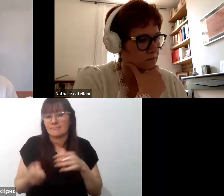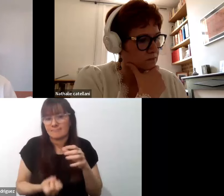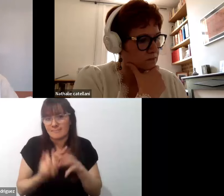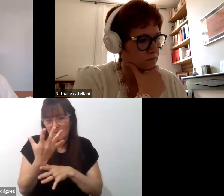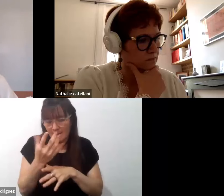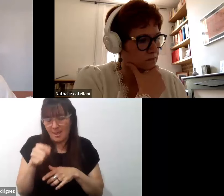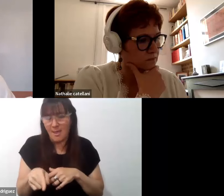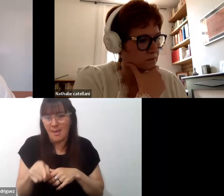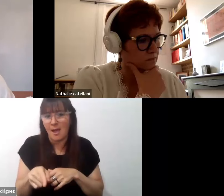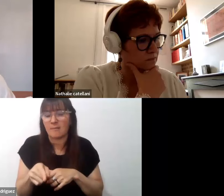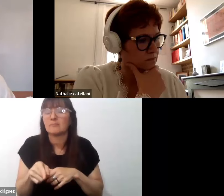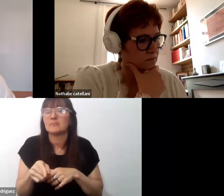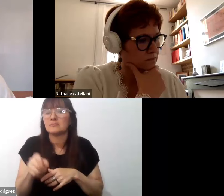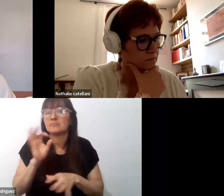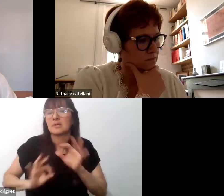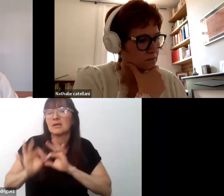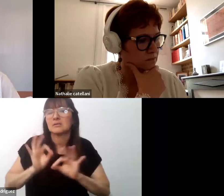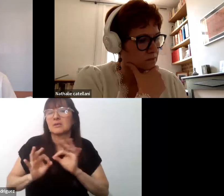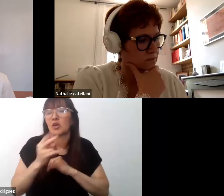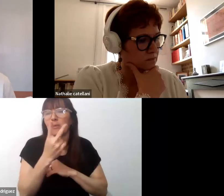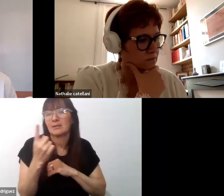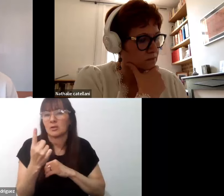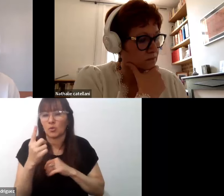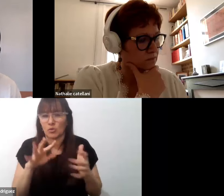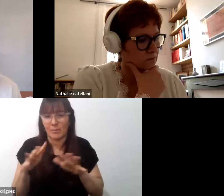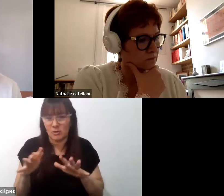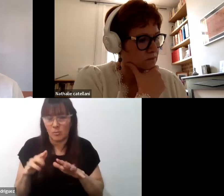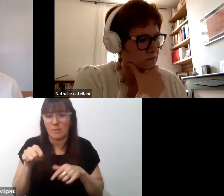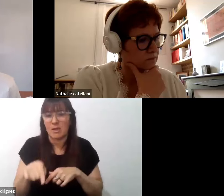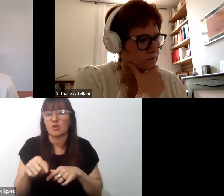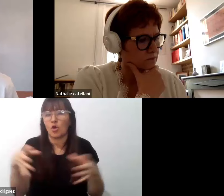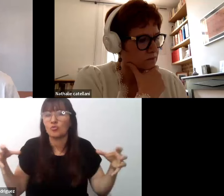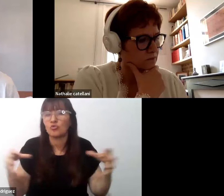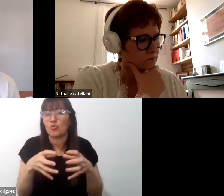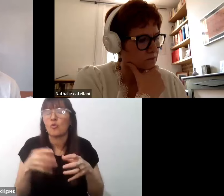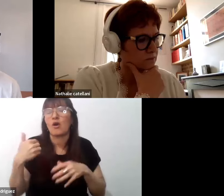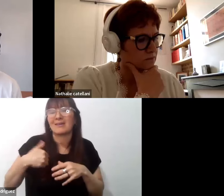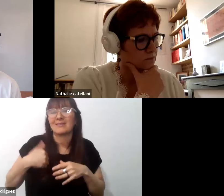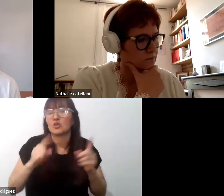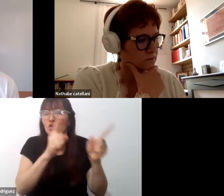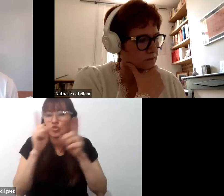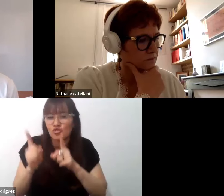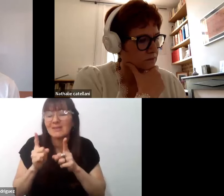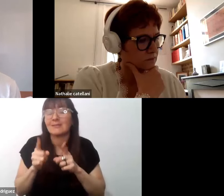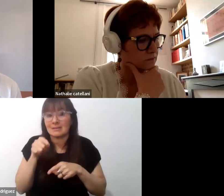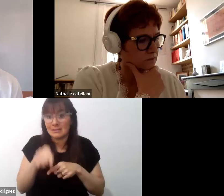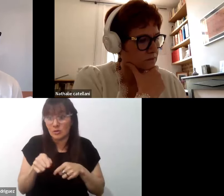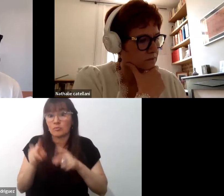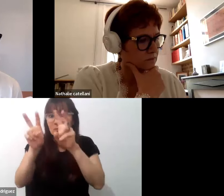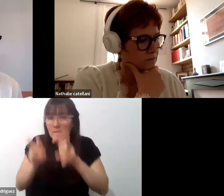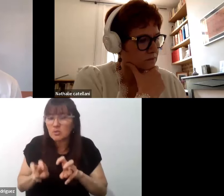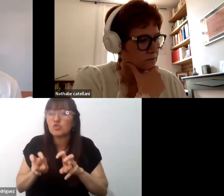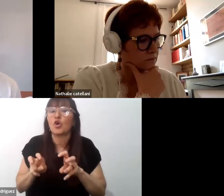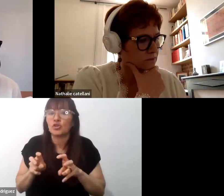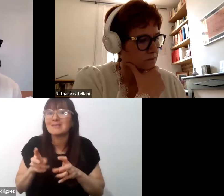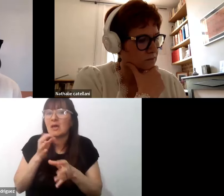principios del siglo XXI, el colectivo argentino de docentes que hacen investigación educativa en